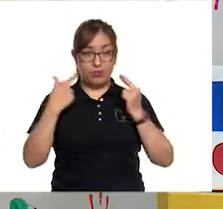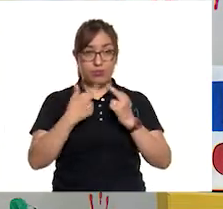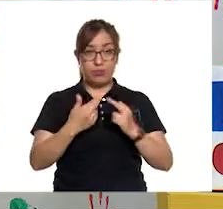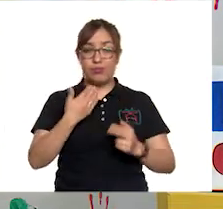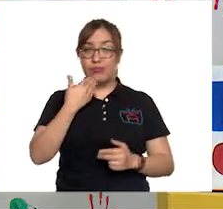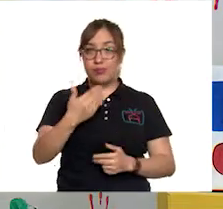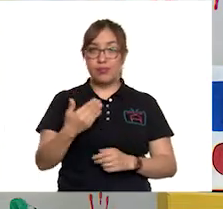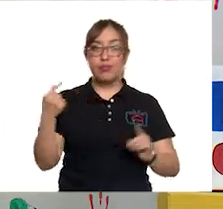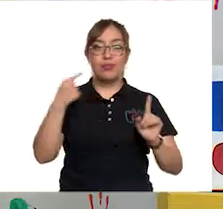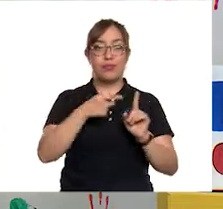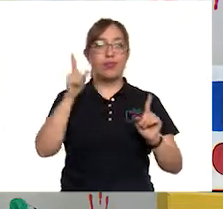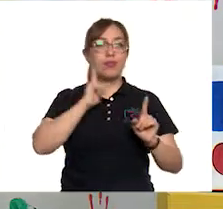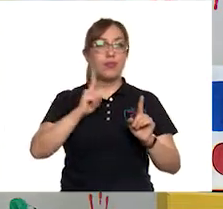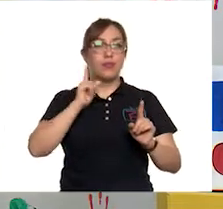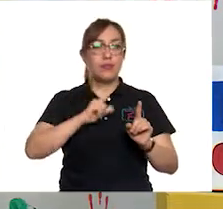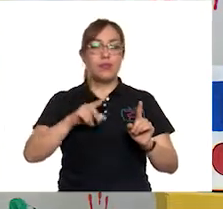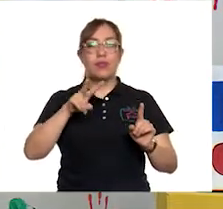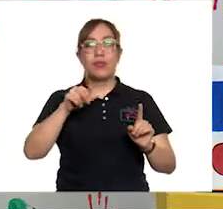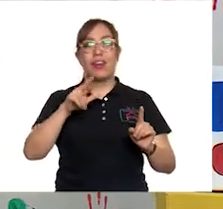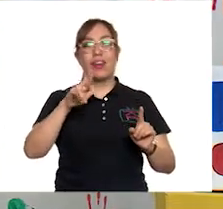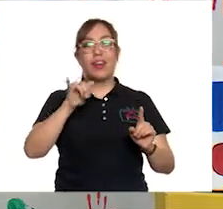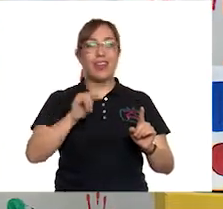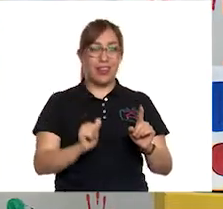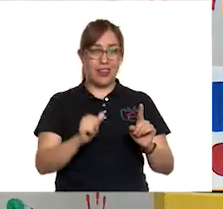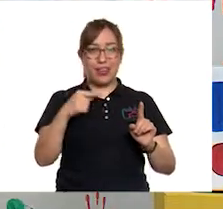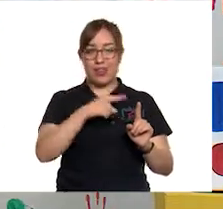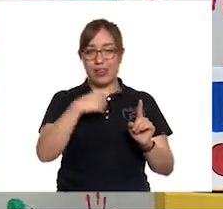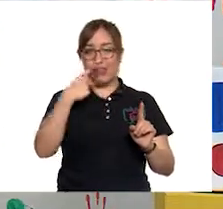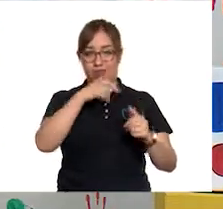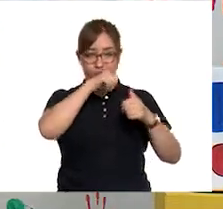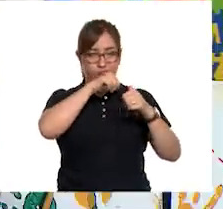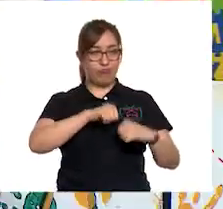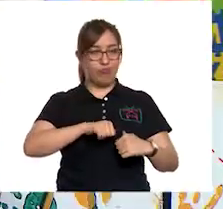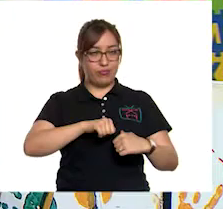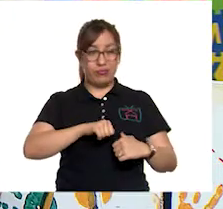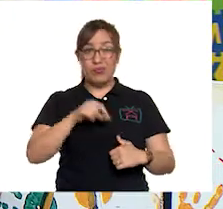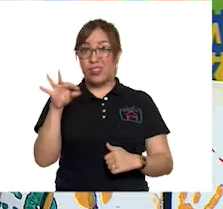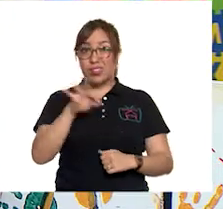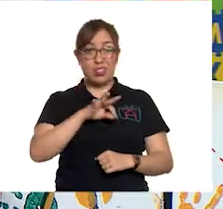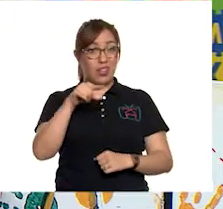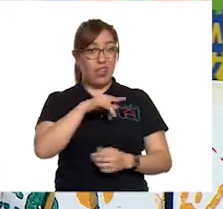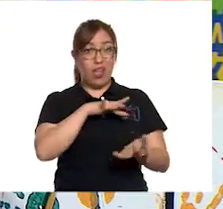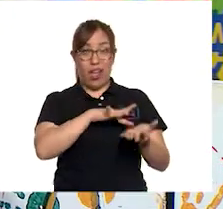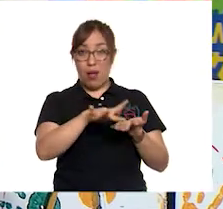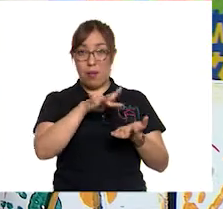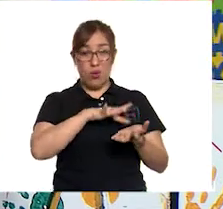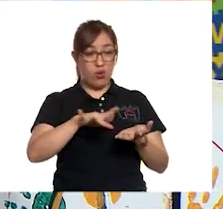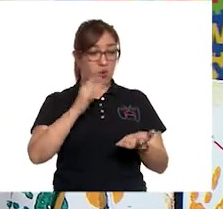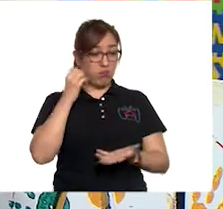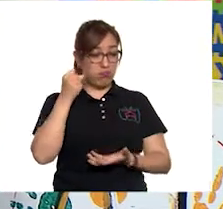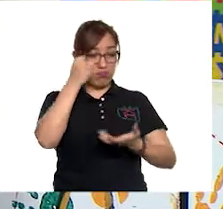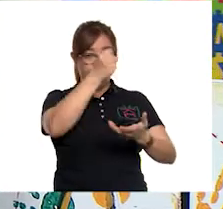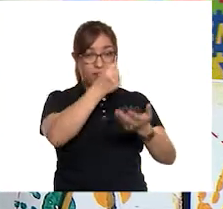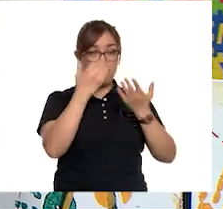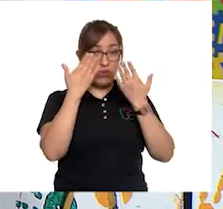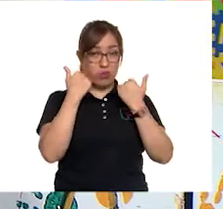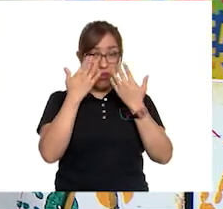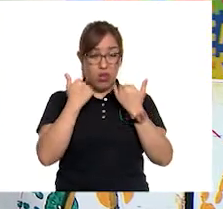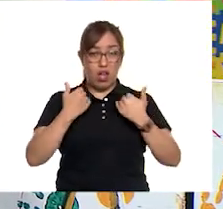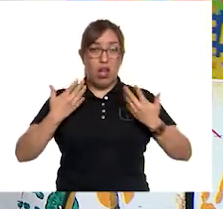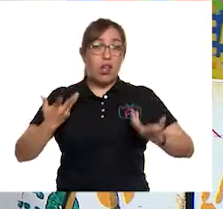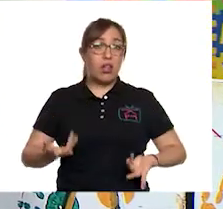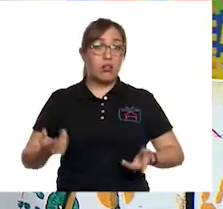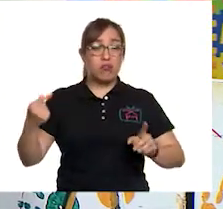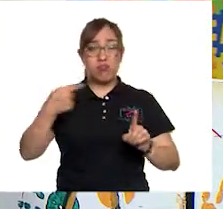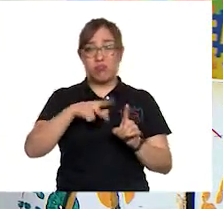este caso es Valeria. Ajá. De no haber recibido ese apoyo económico que le dieron a Valeria para su comunidad, ¿qué tendría